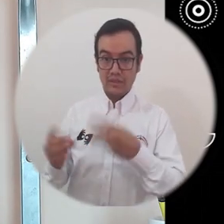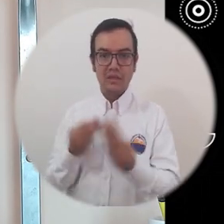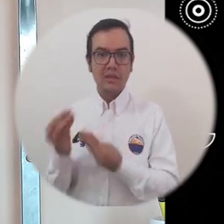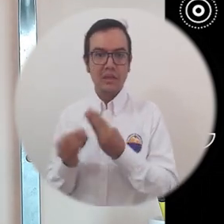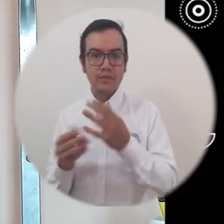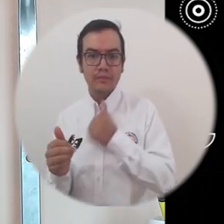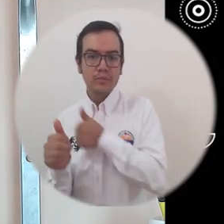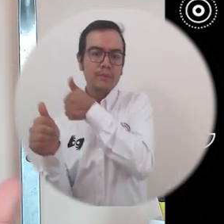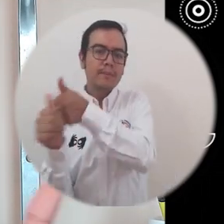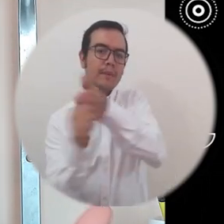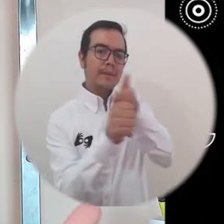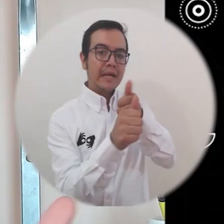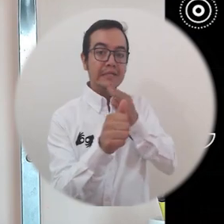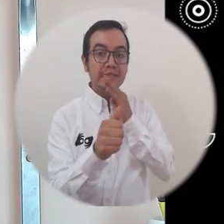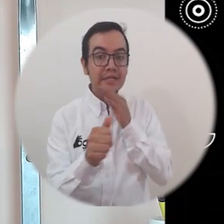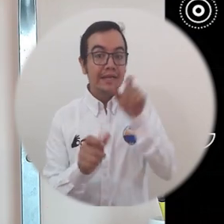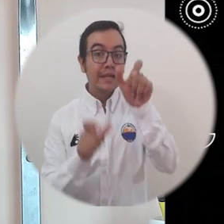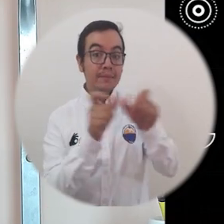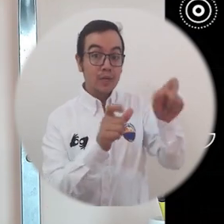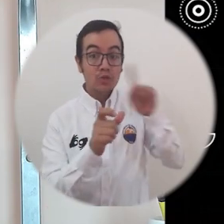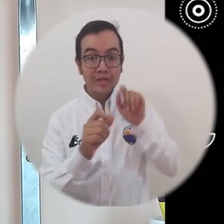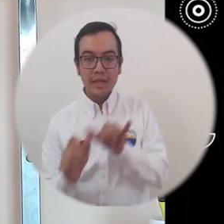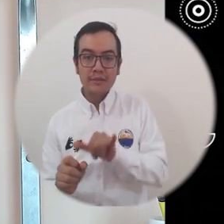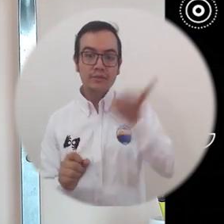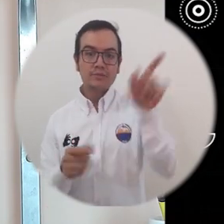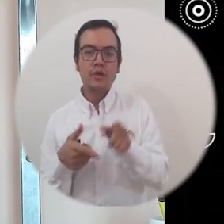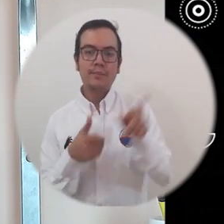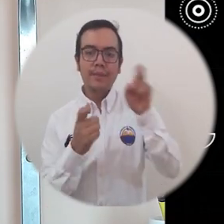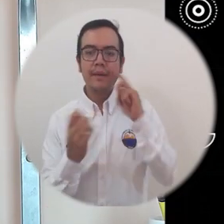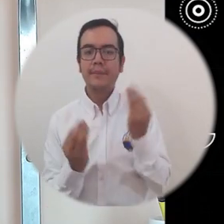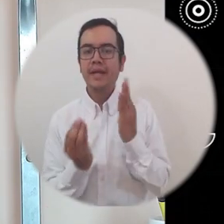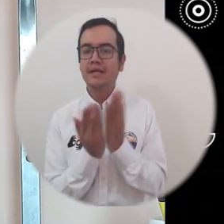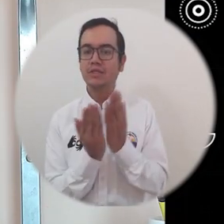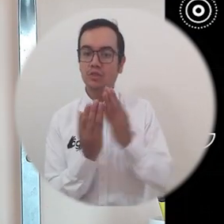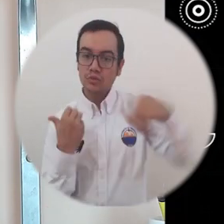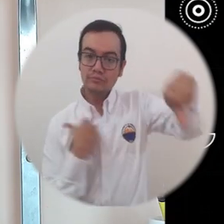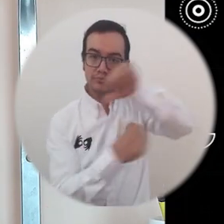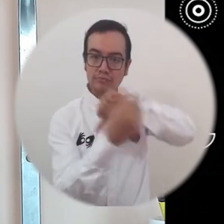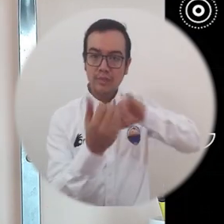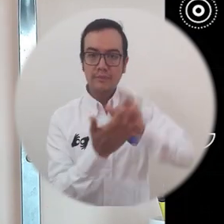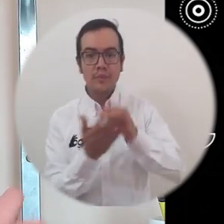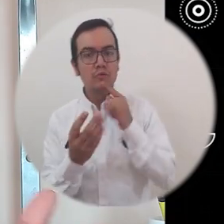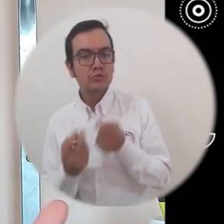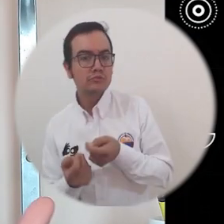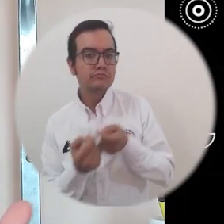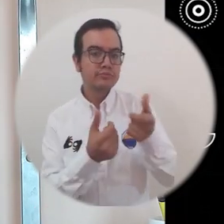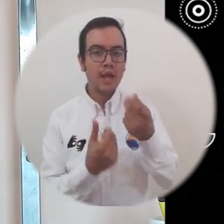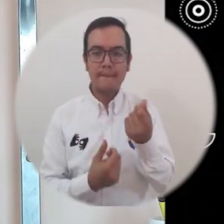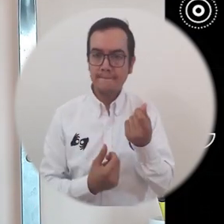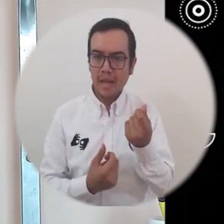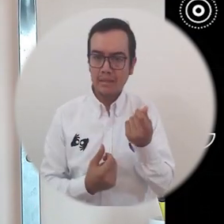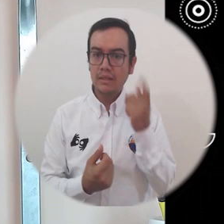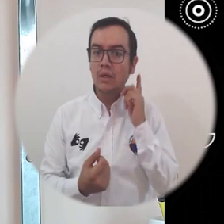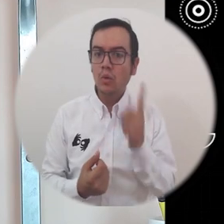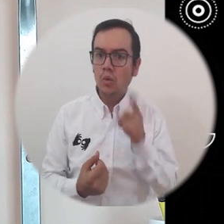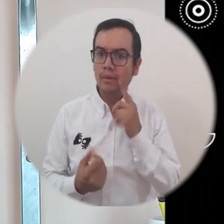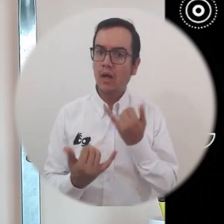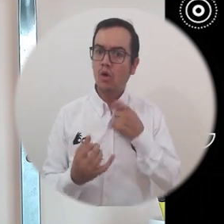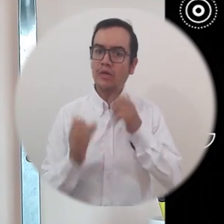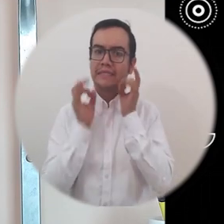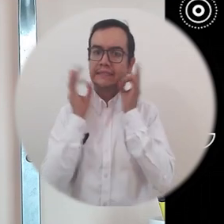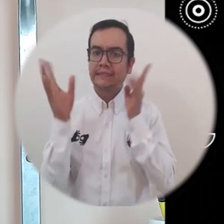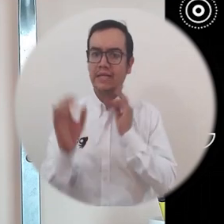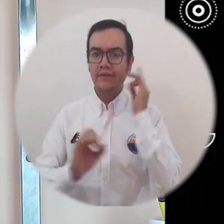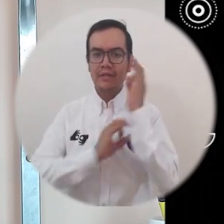acompañamiento continuo a los estudiantes que se encuentran en el exterior brindando así un apoyo económico para sus gastos en el marco de la crisis